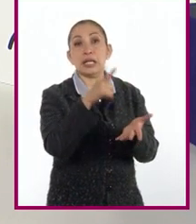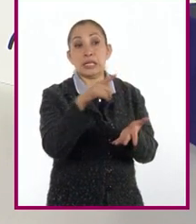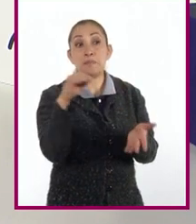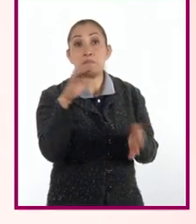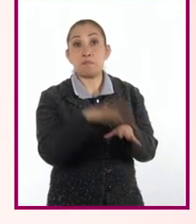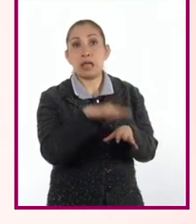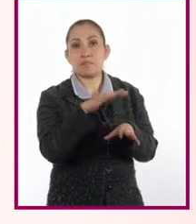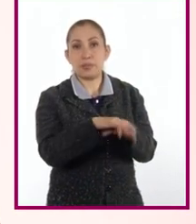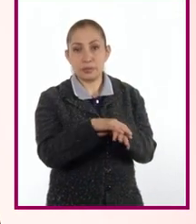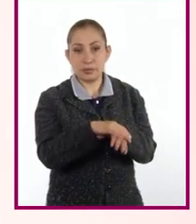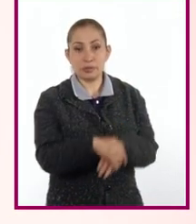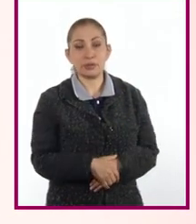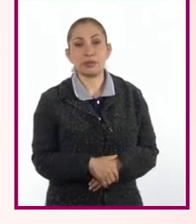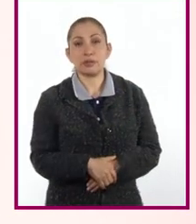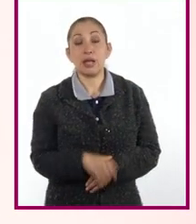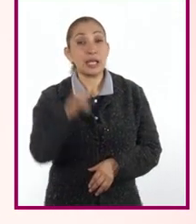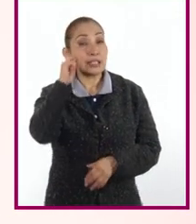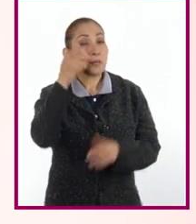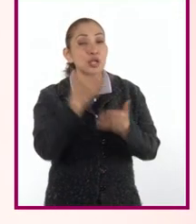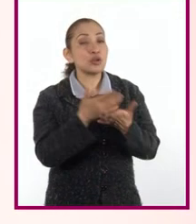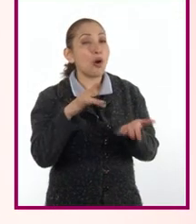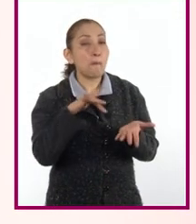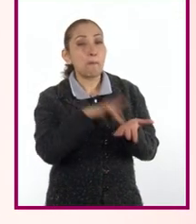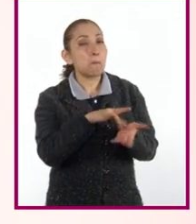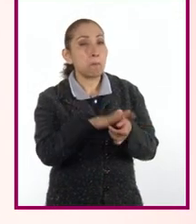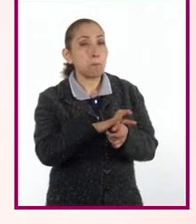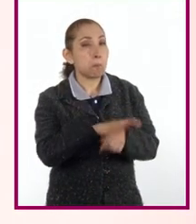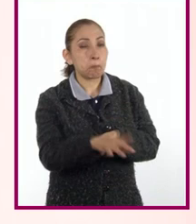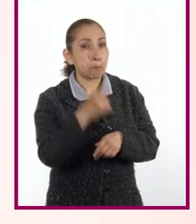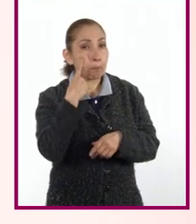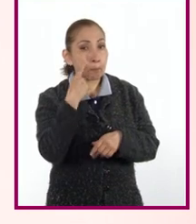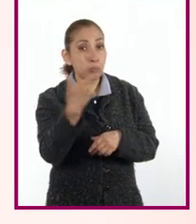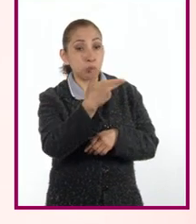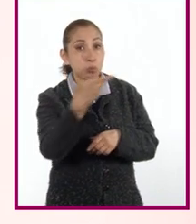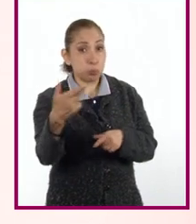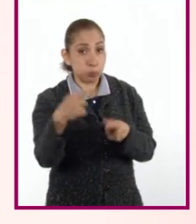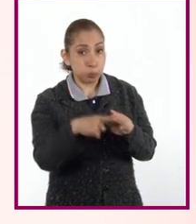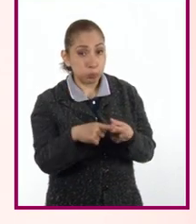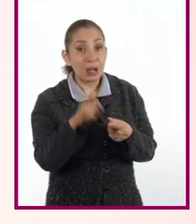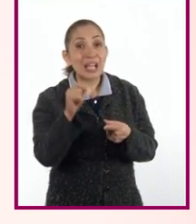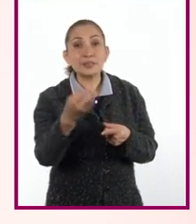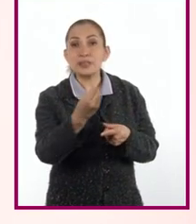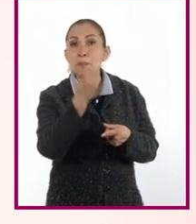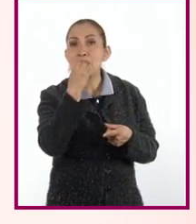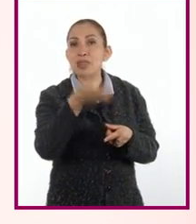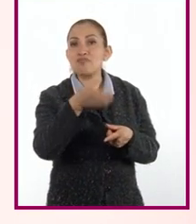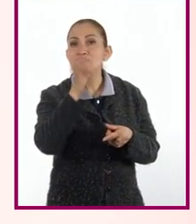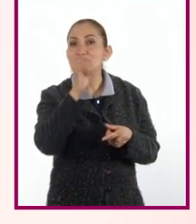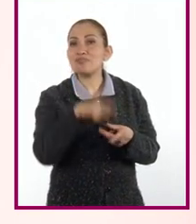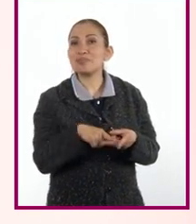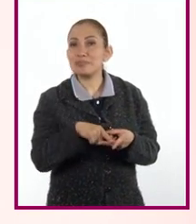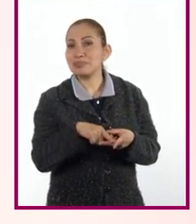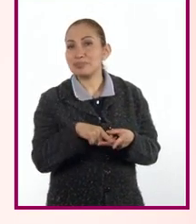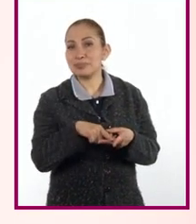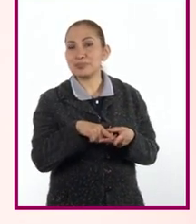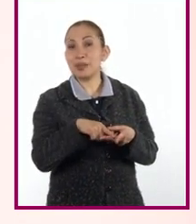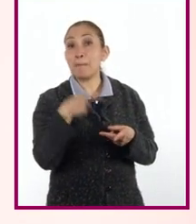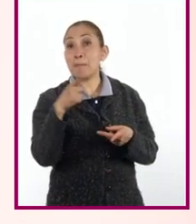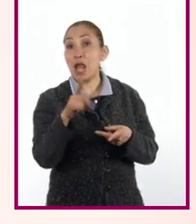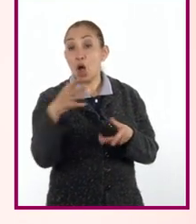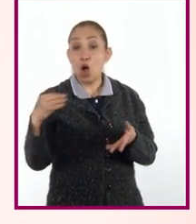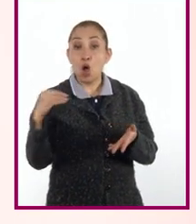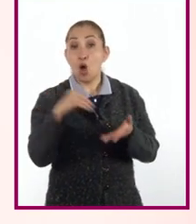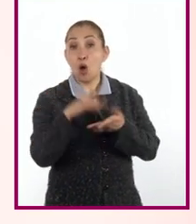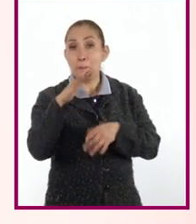adicionales. Los servicios complementarios del hospedaje son los alimentos y bebidas. Pero los